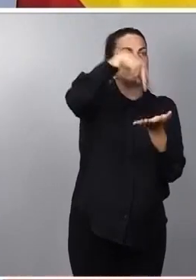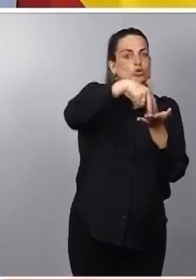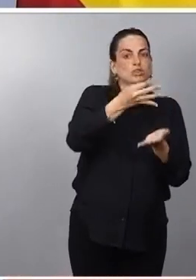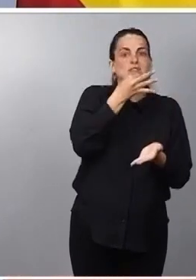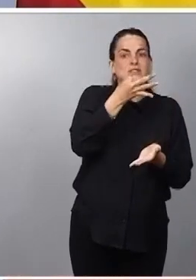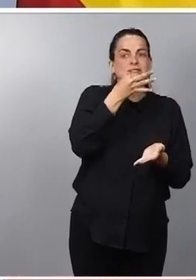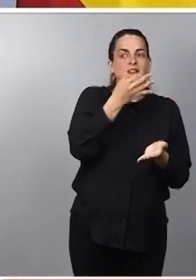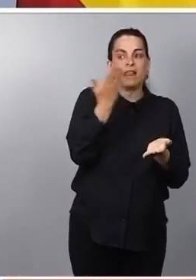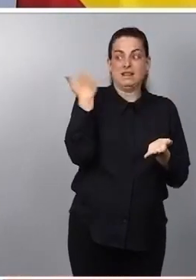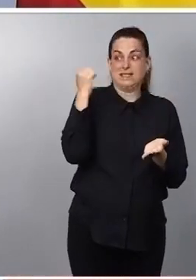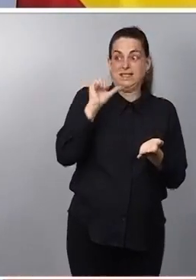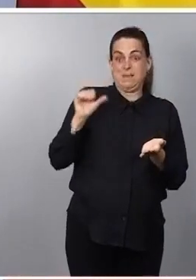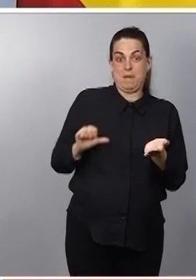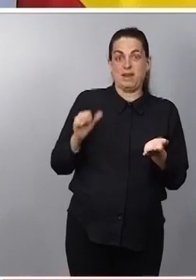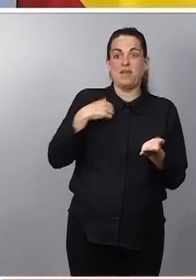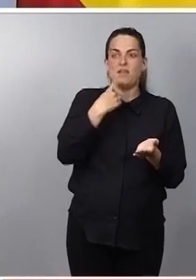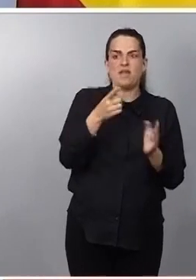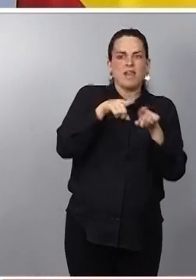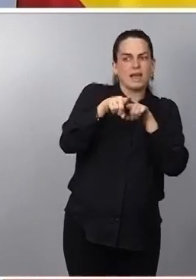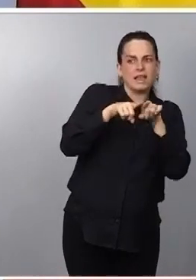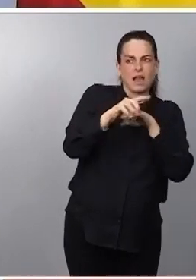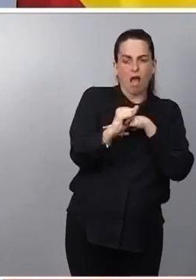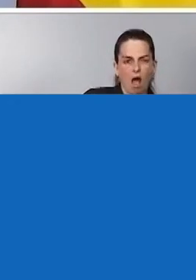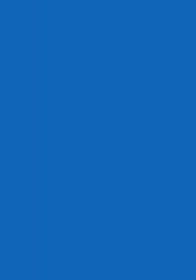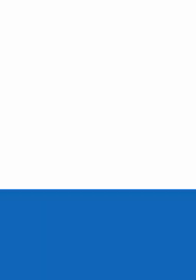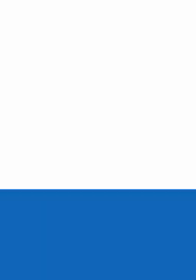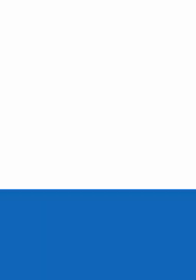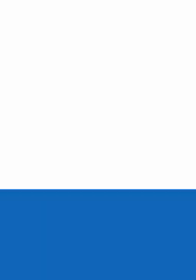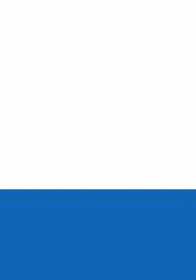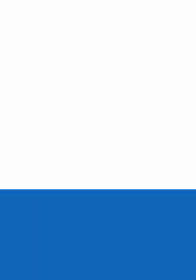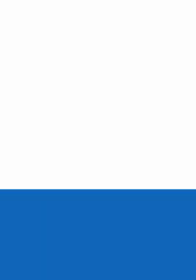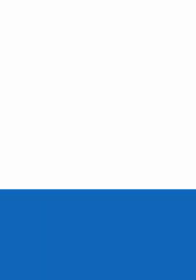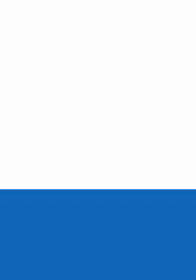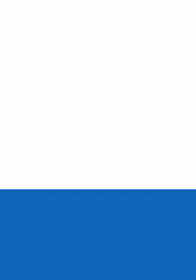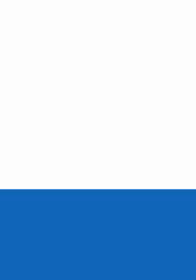las últimas semanas, estés acudiendo a criticarla? Es decir, no lo entiendo de verdad.